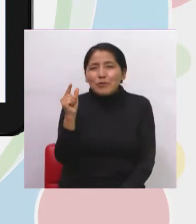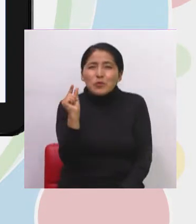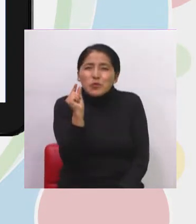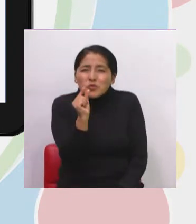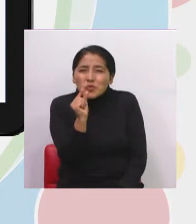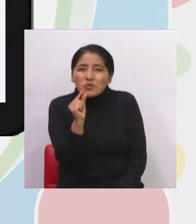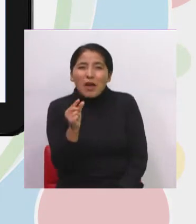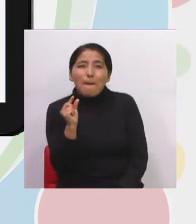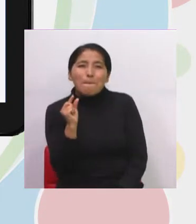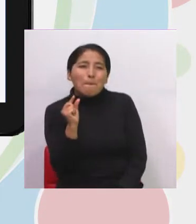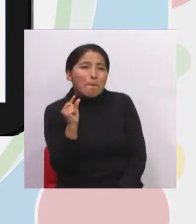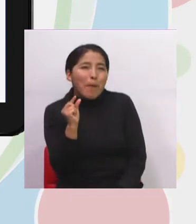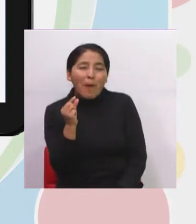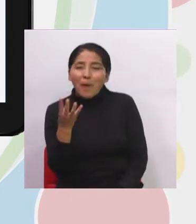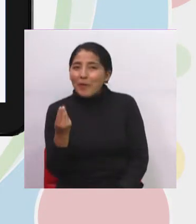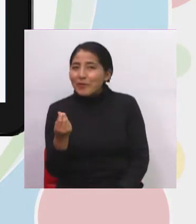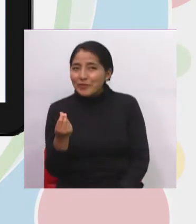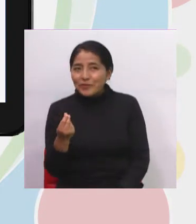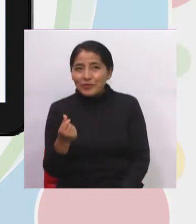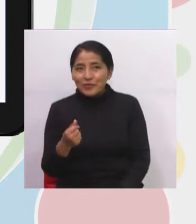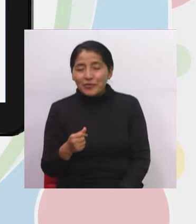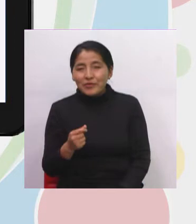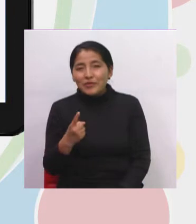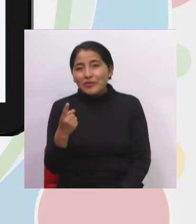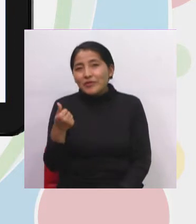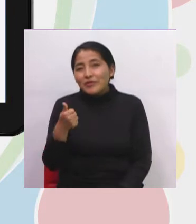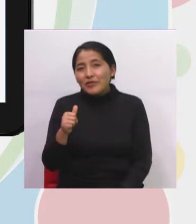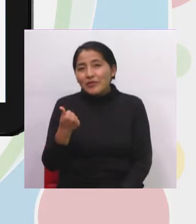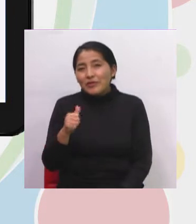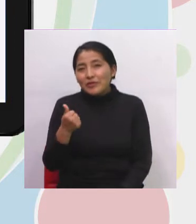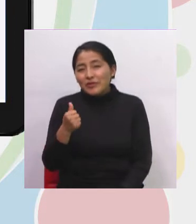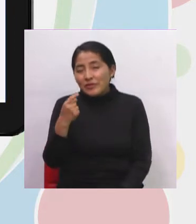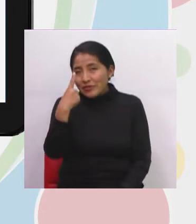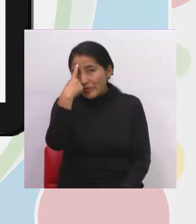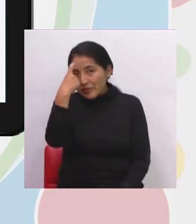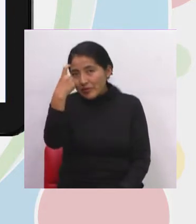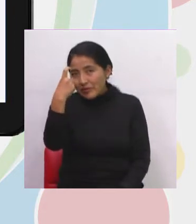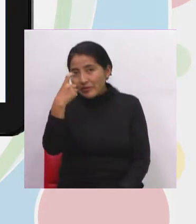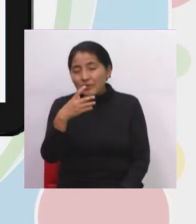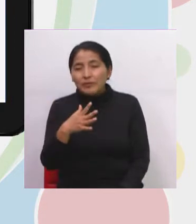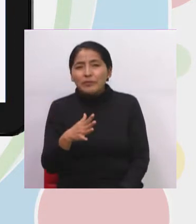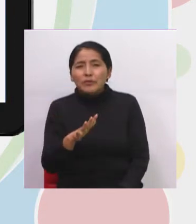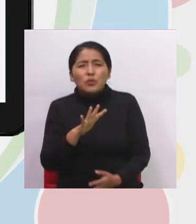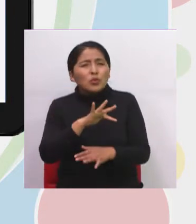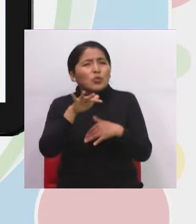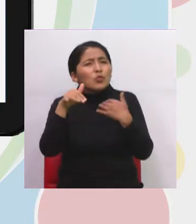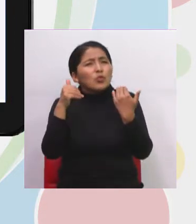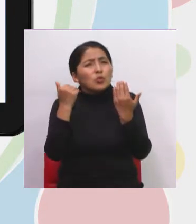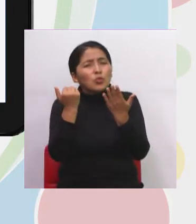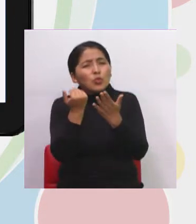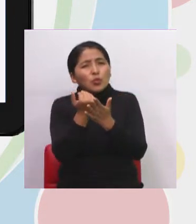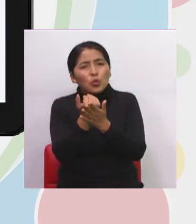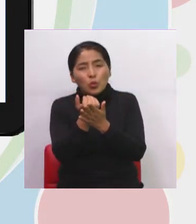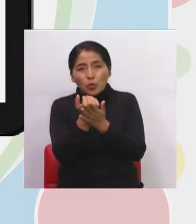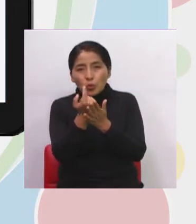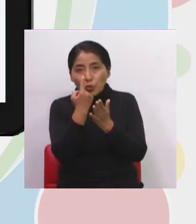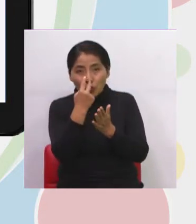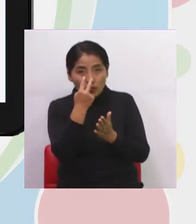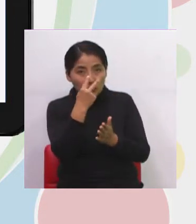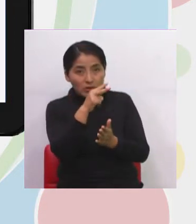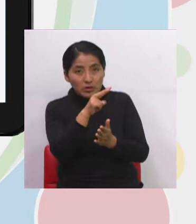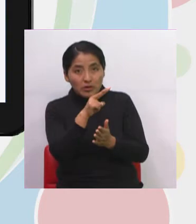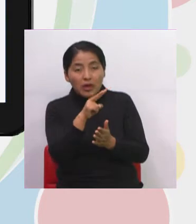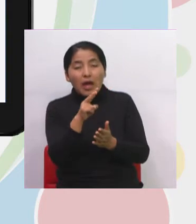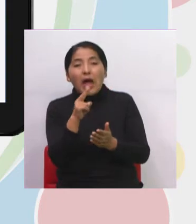menor precio, ¿no? De 10 centavitos. Entonces, a todo esto que te acabo de mostrar,